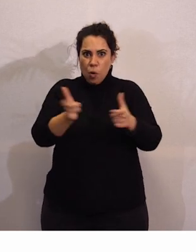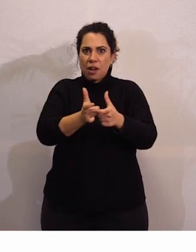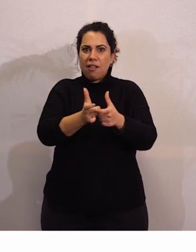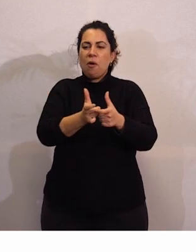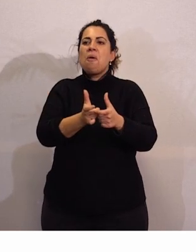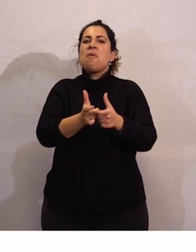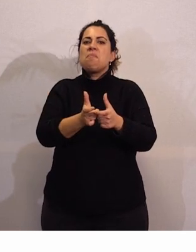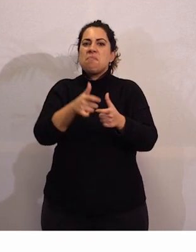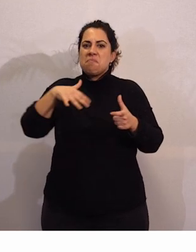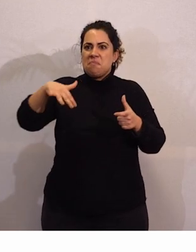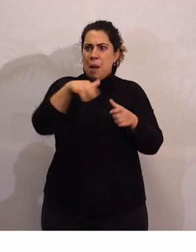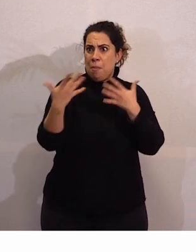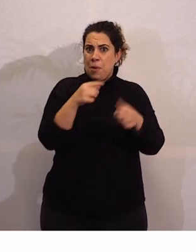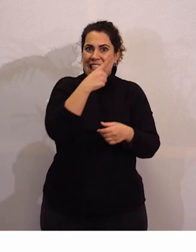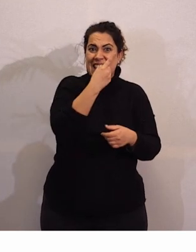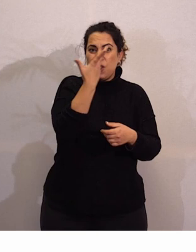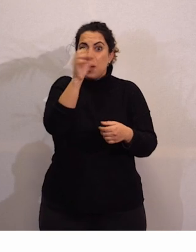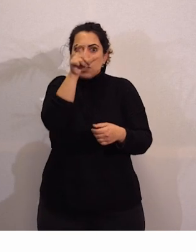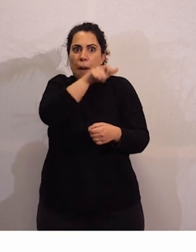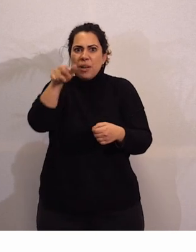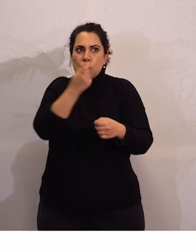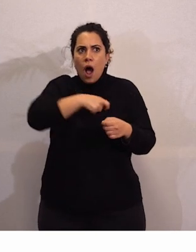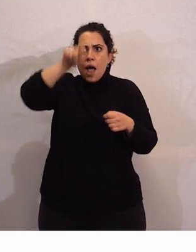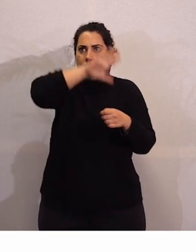de 150 personas de toda España.